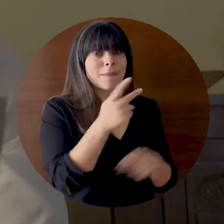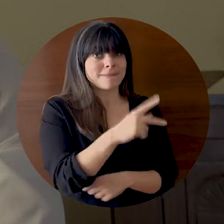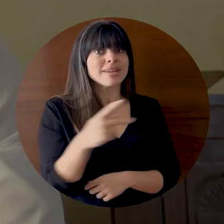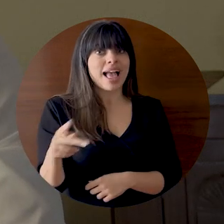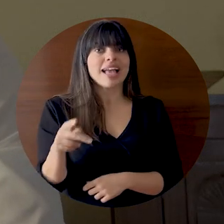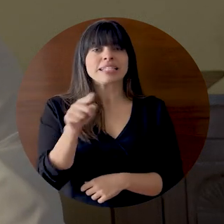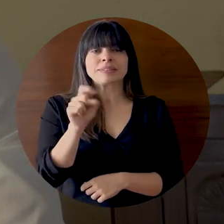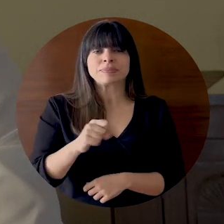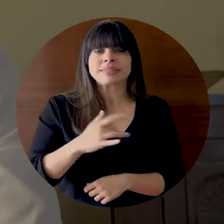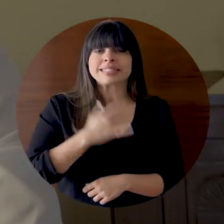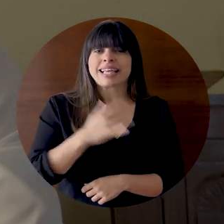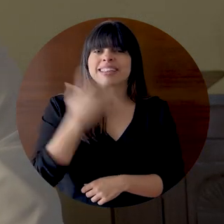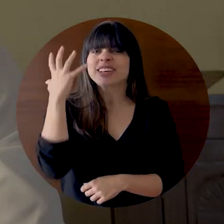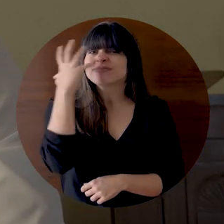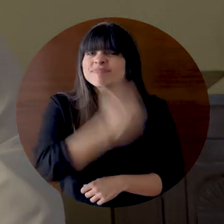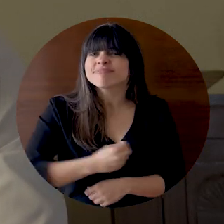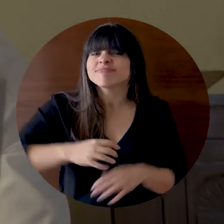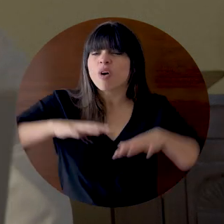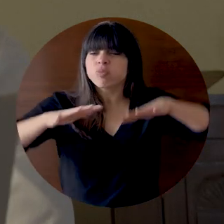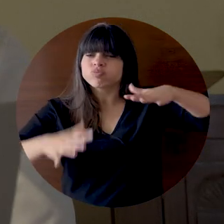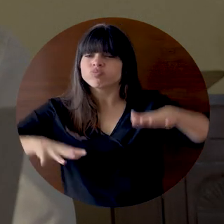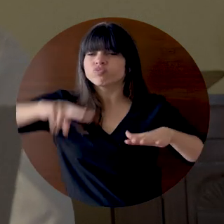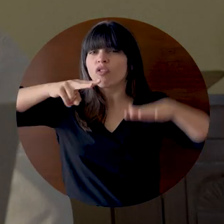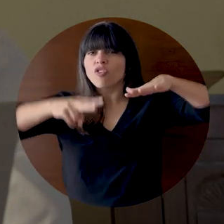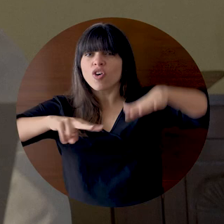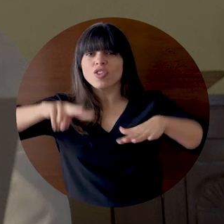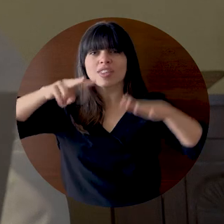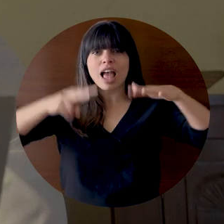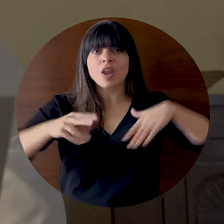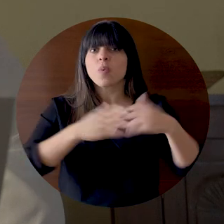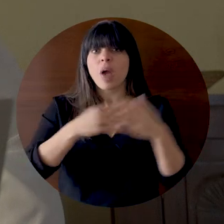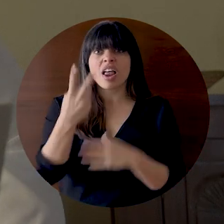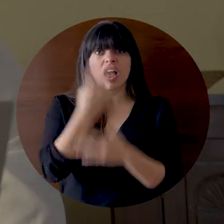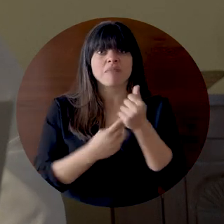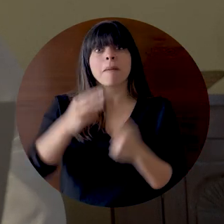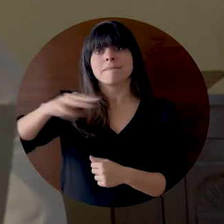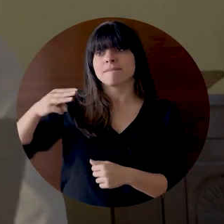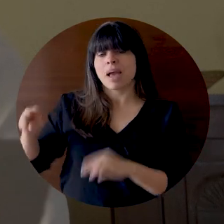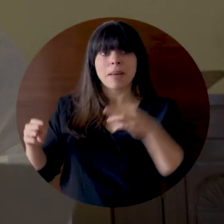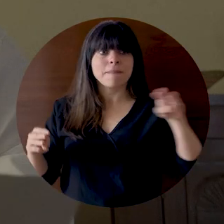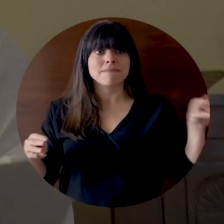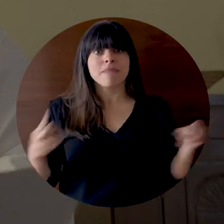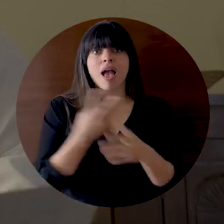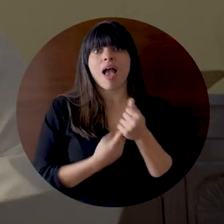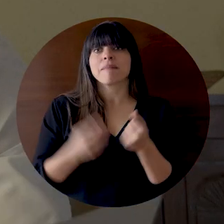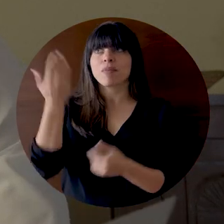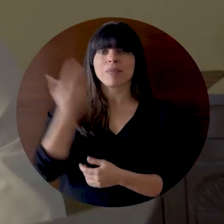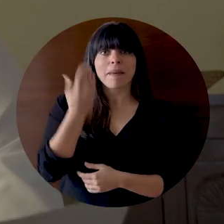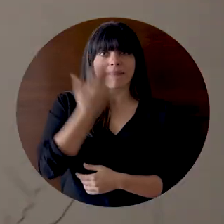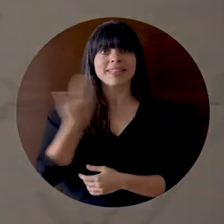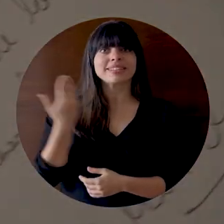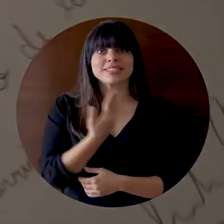playas, sentirás lo genial que es flotar entre las olas de cualquiera de los dos mares con los que hemos sido bendecidos.